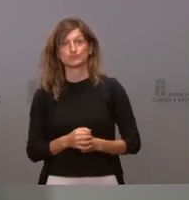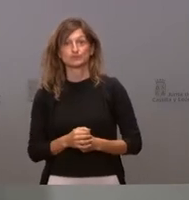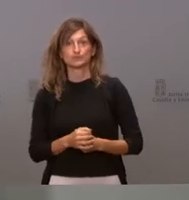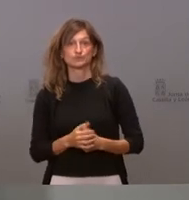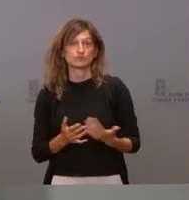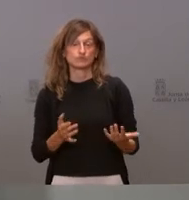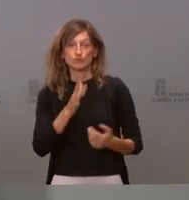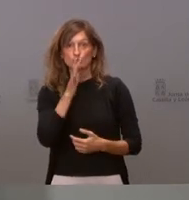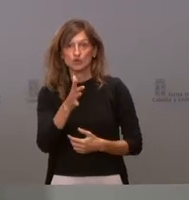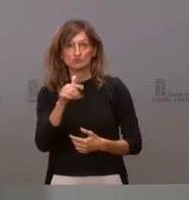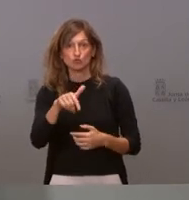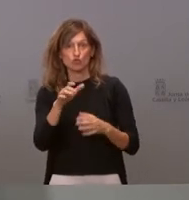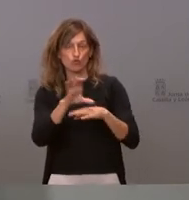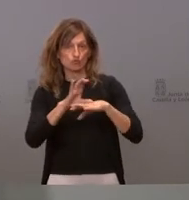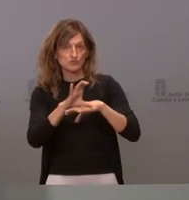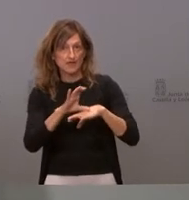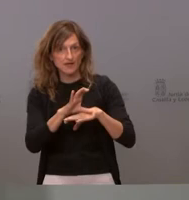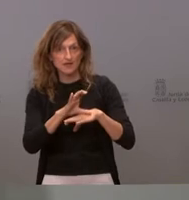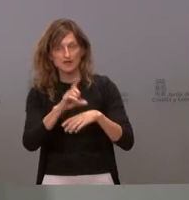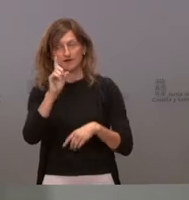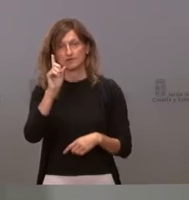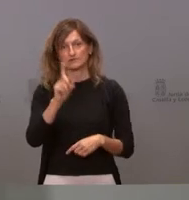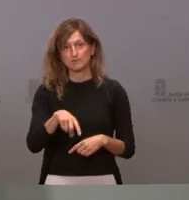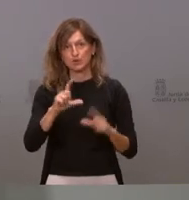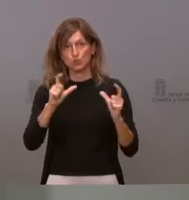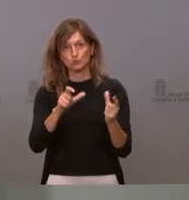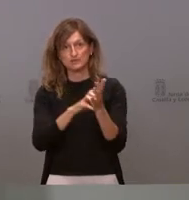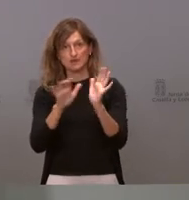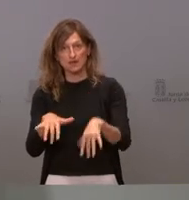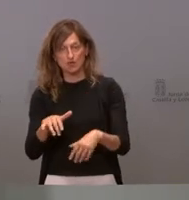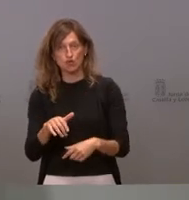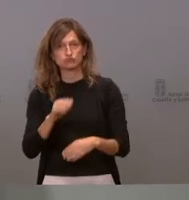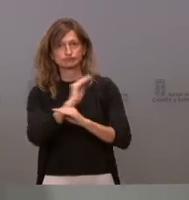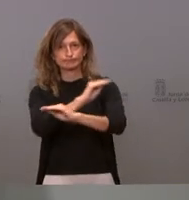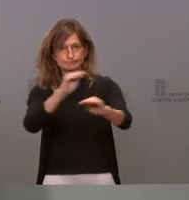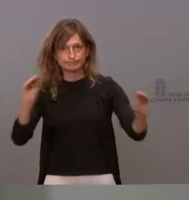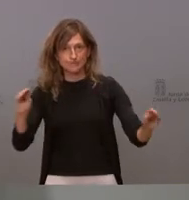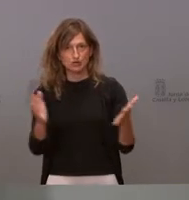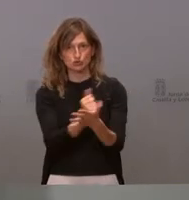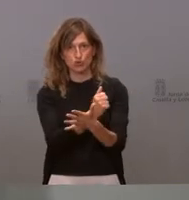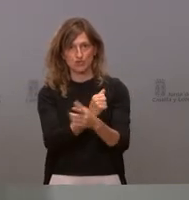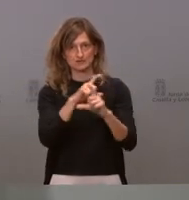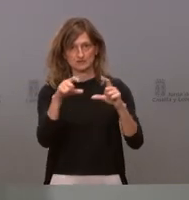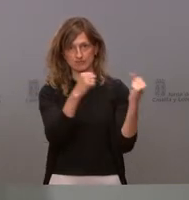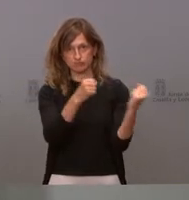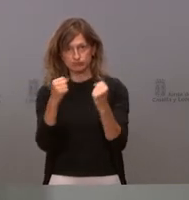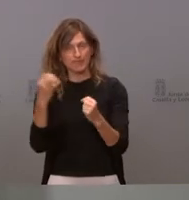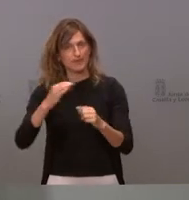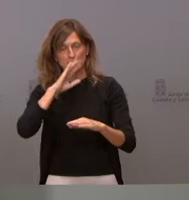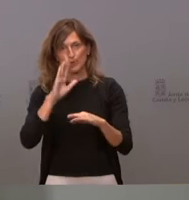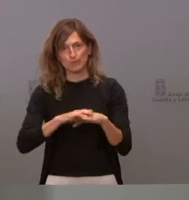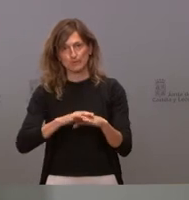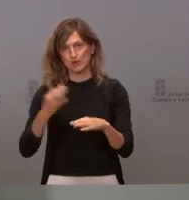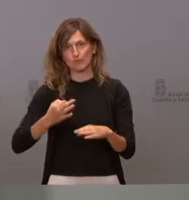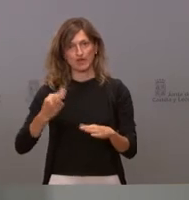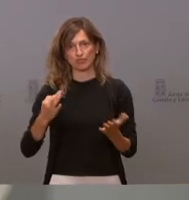tanto desde la Consejería como desde la Junta de Castilla y León, llamamos a todas las entidades a cumplir con las obligaciones